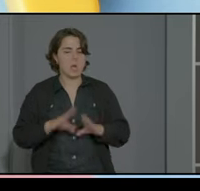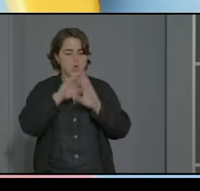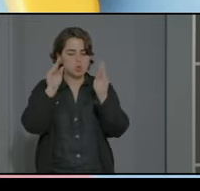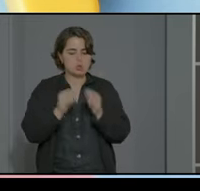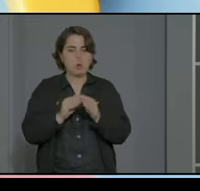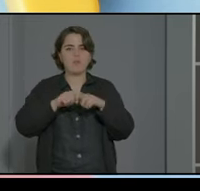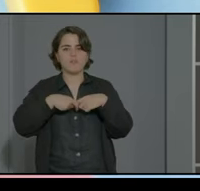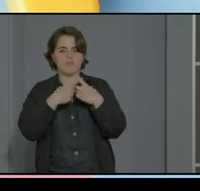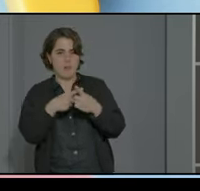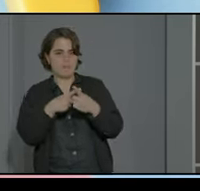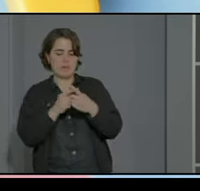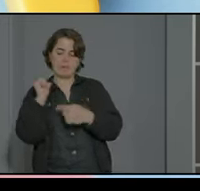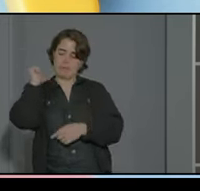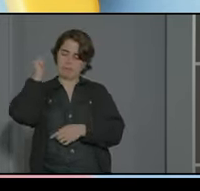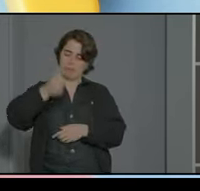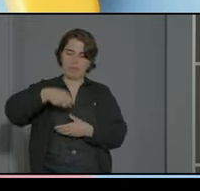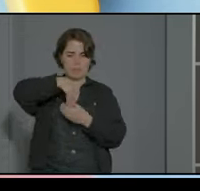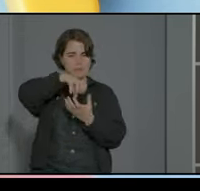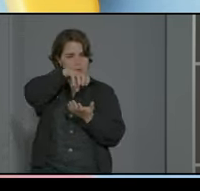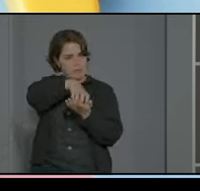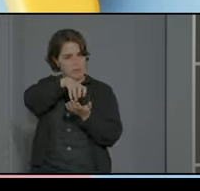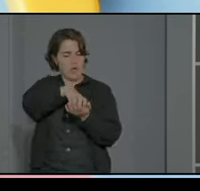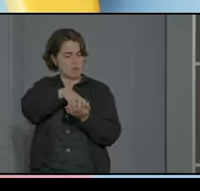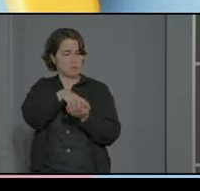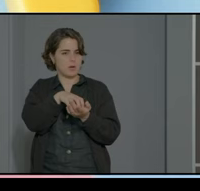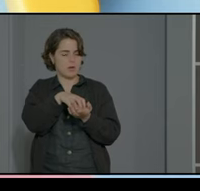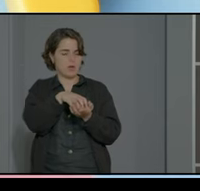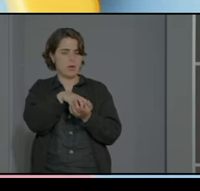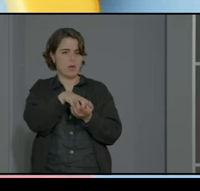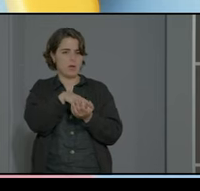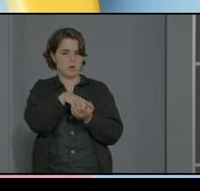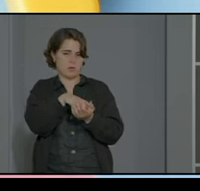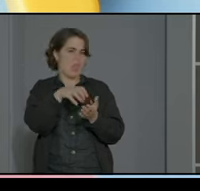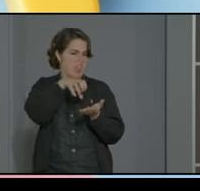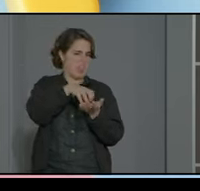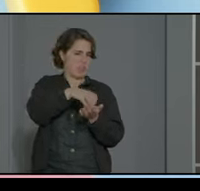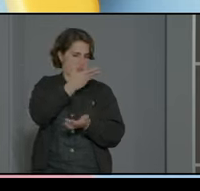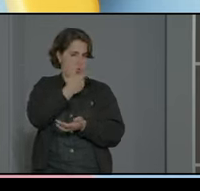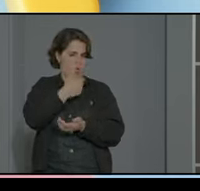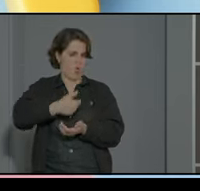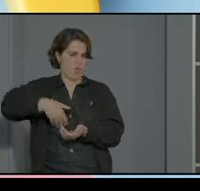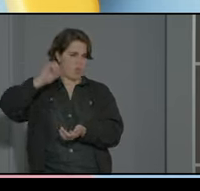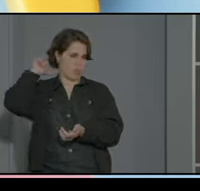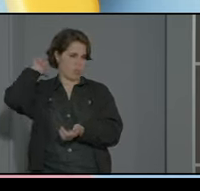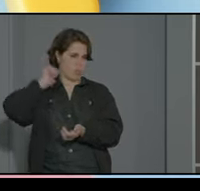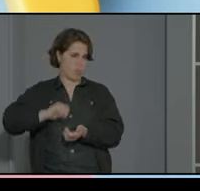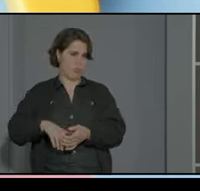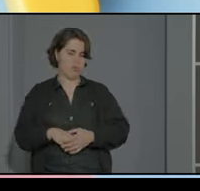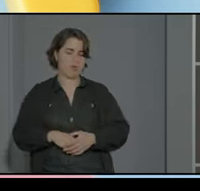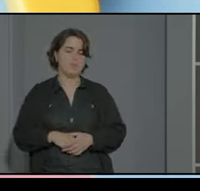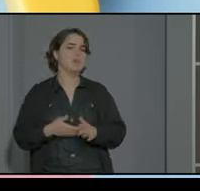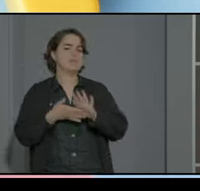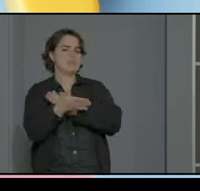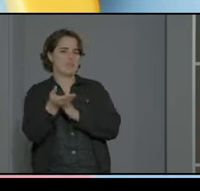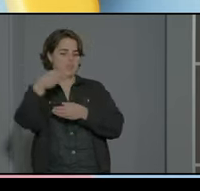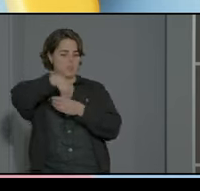familia veterana digamos del centro ya que ya está ya conoce el centro ya ya está integrado